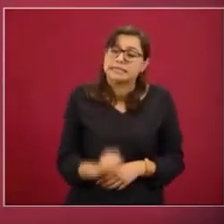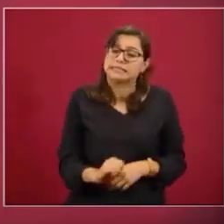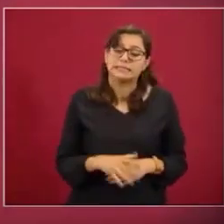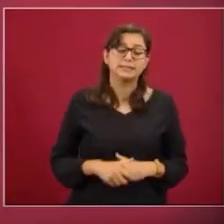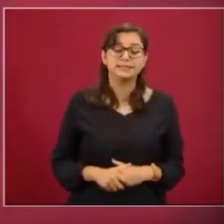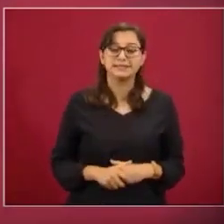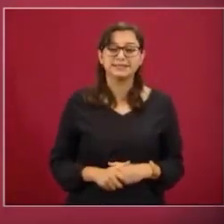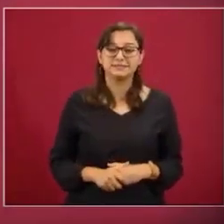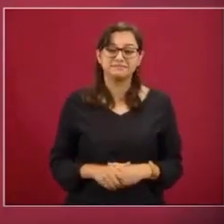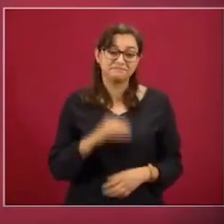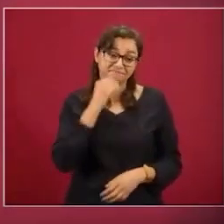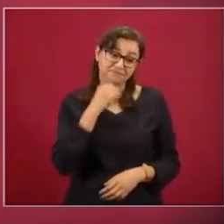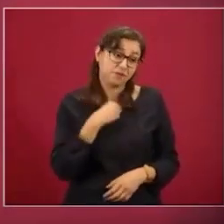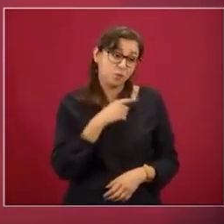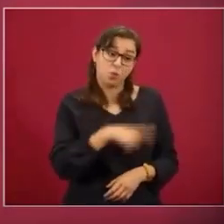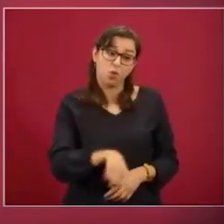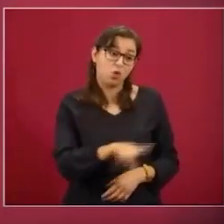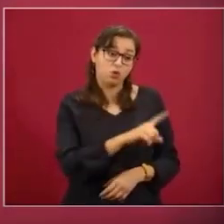Y que ni modo,